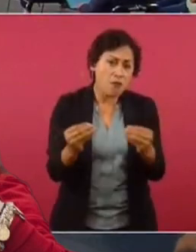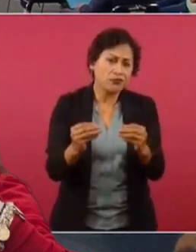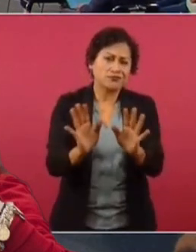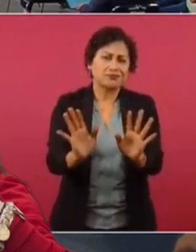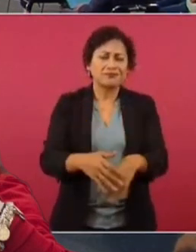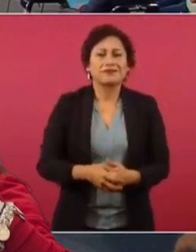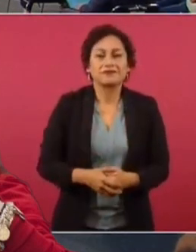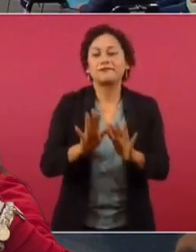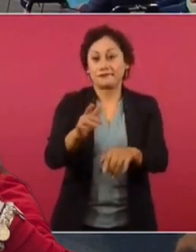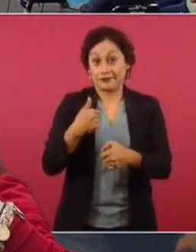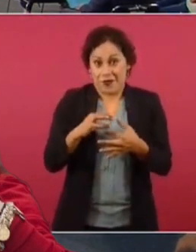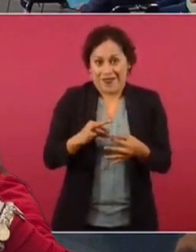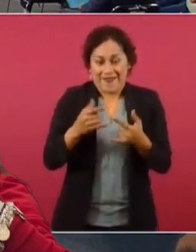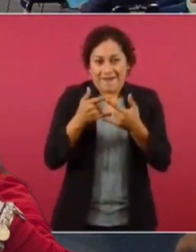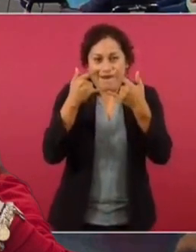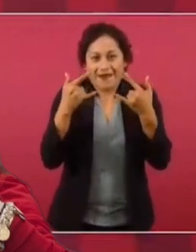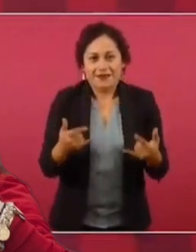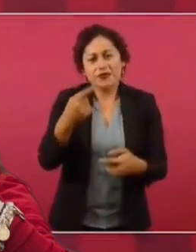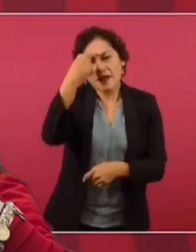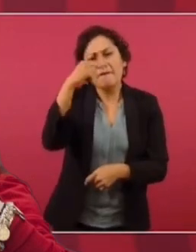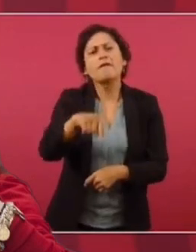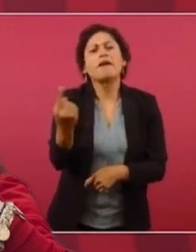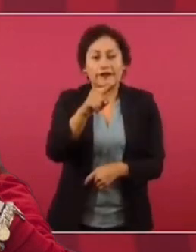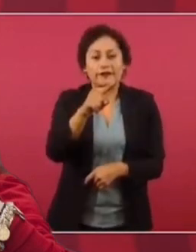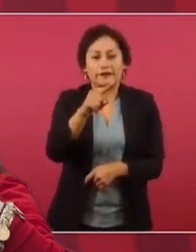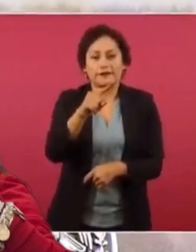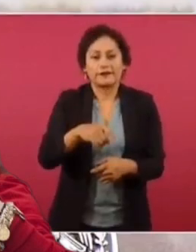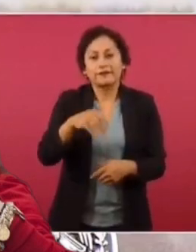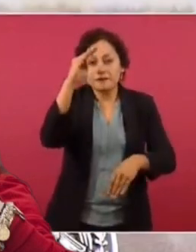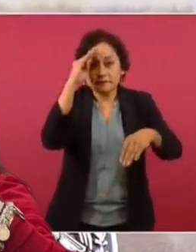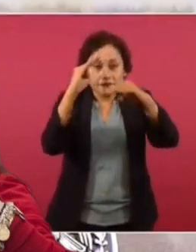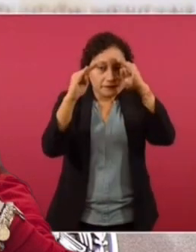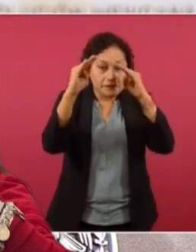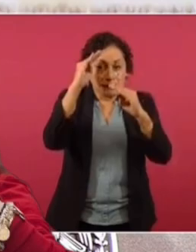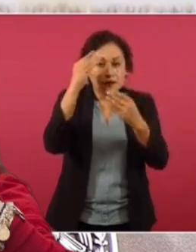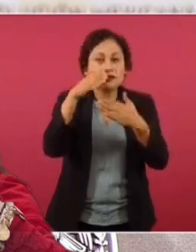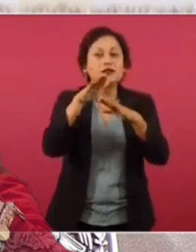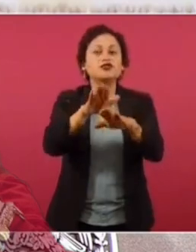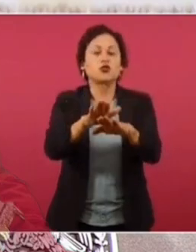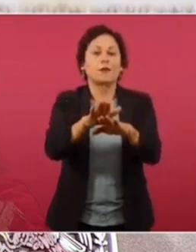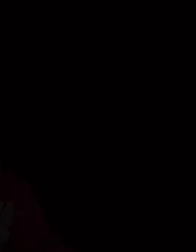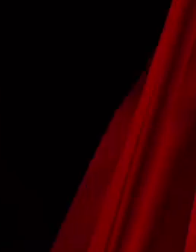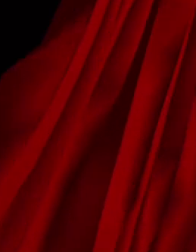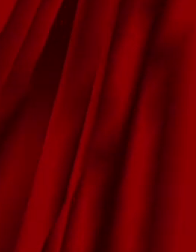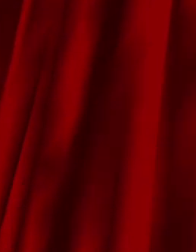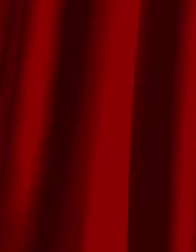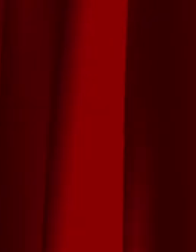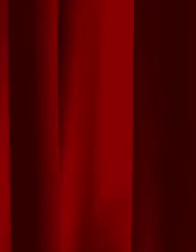pelearnos. Y esto que les cuento es para que nos ubiquemos de la importancia que tiene la transformación.